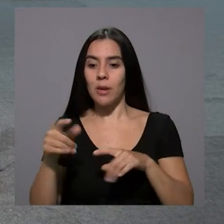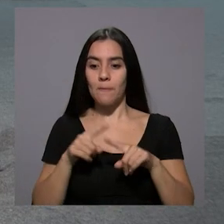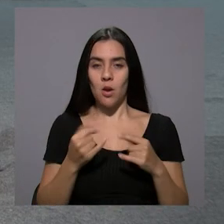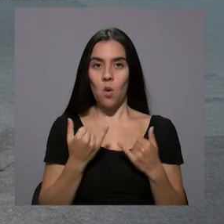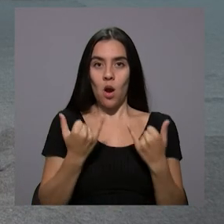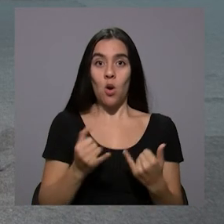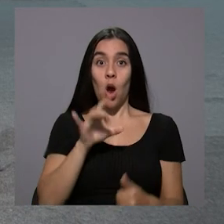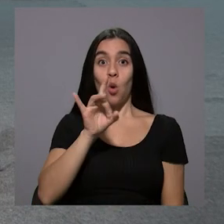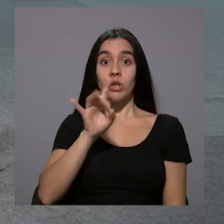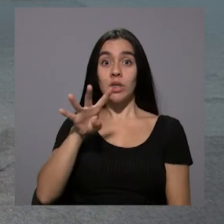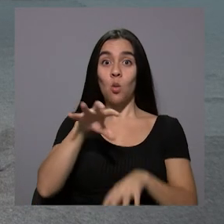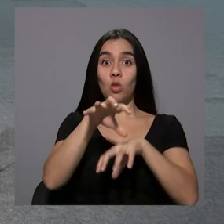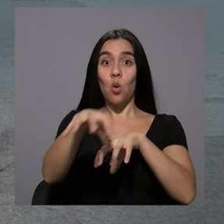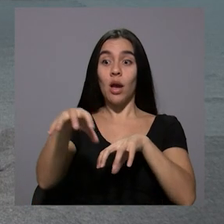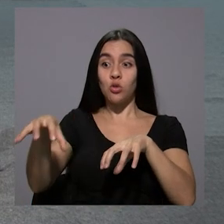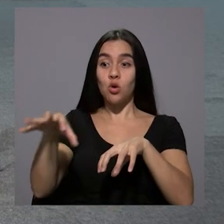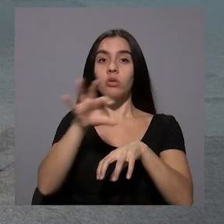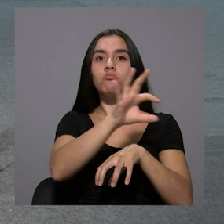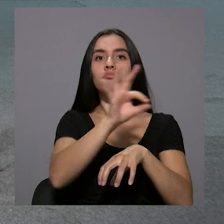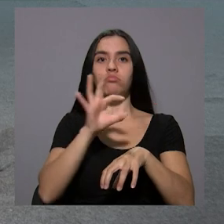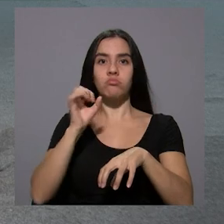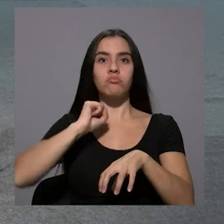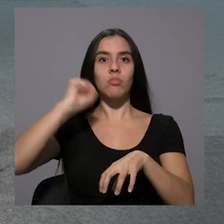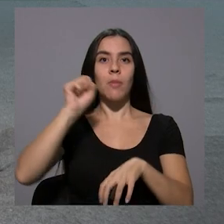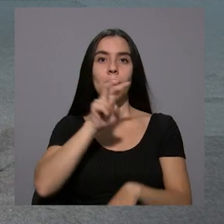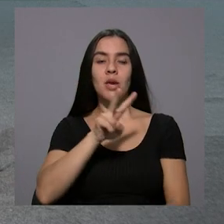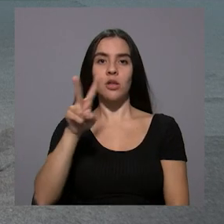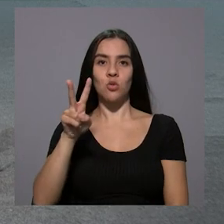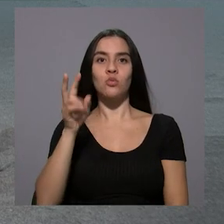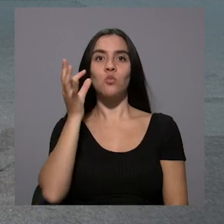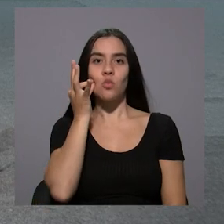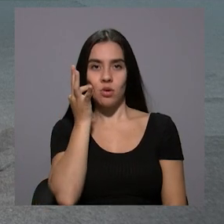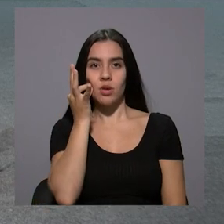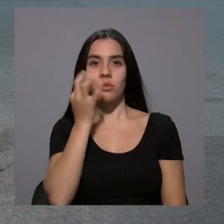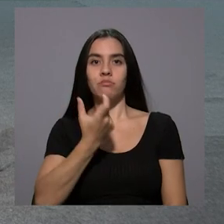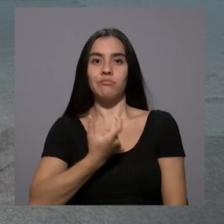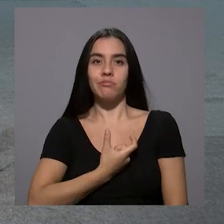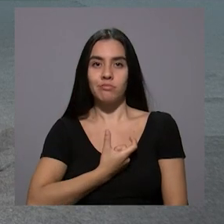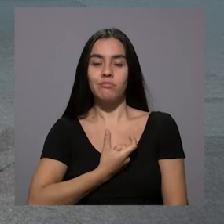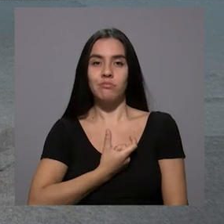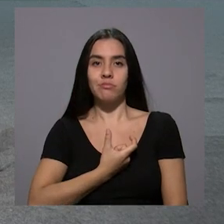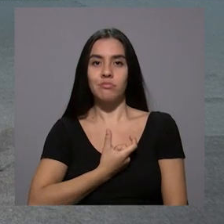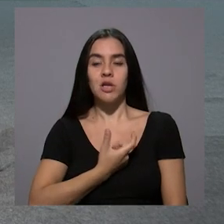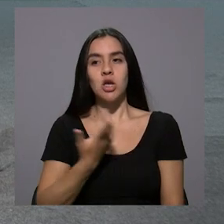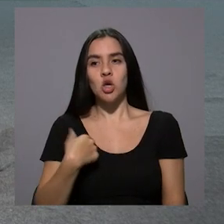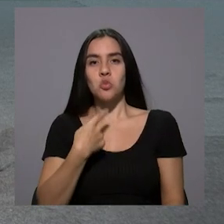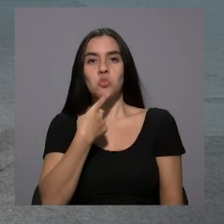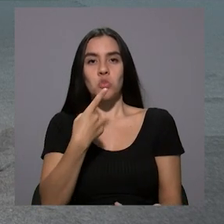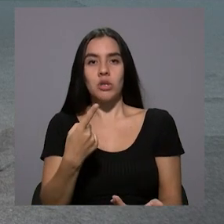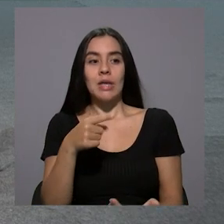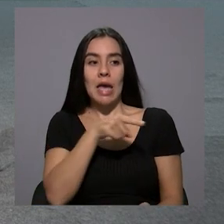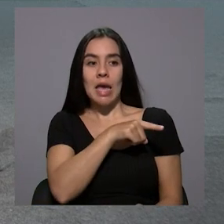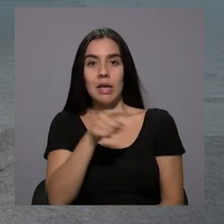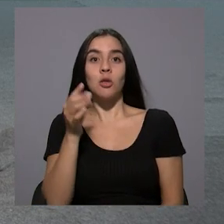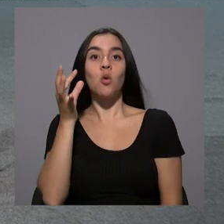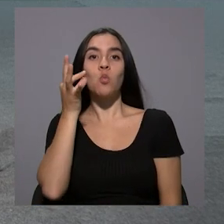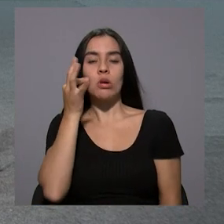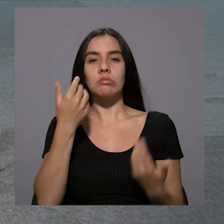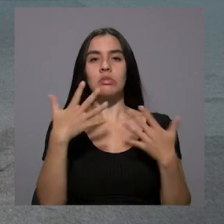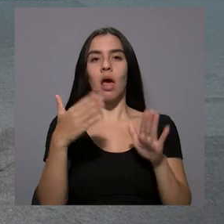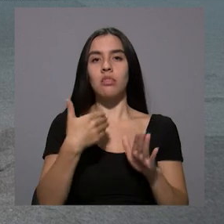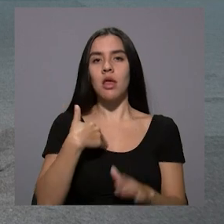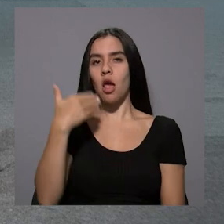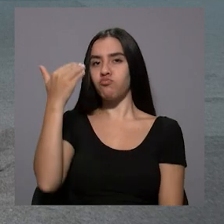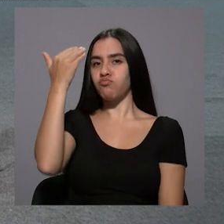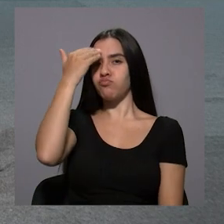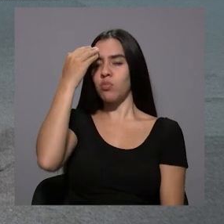en esta ocasión, con 84 cantones, escogimos 22. Y son, como les decía, la mayoría son mujeres con